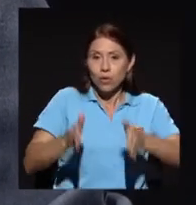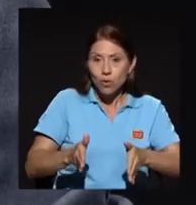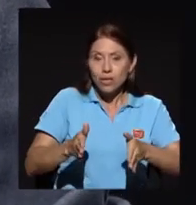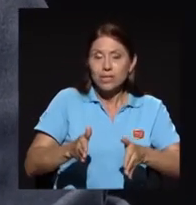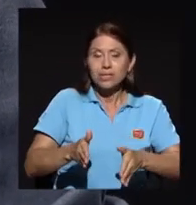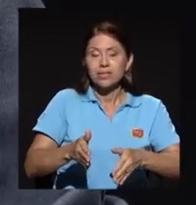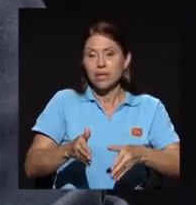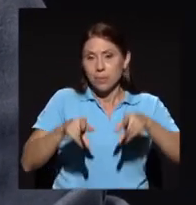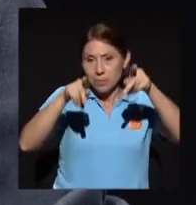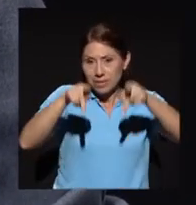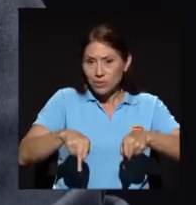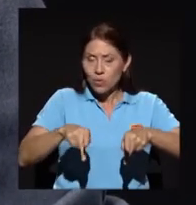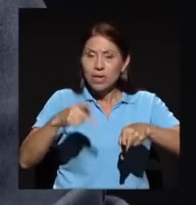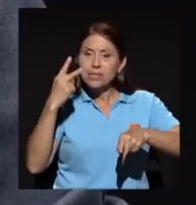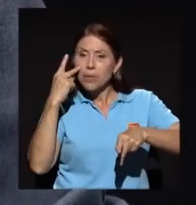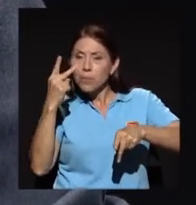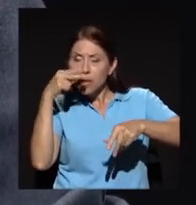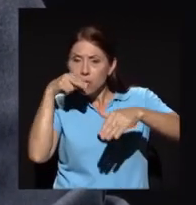visionarios,